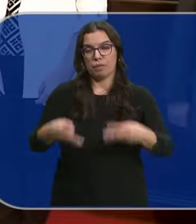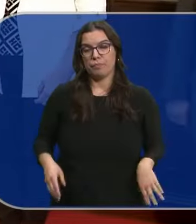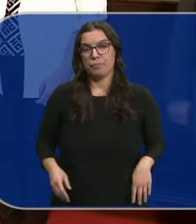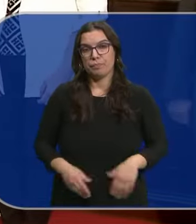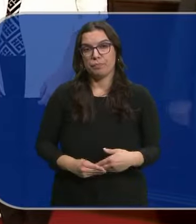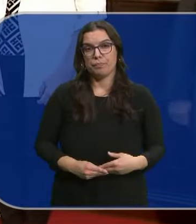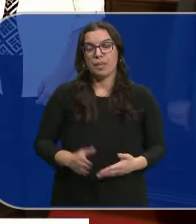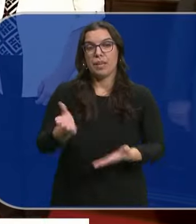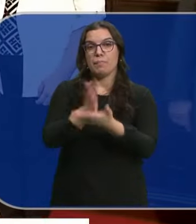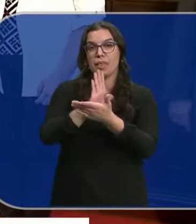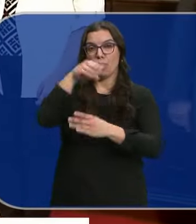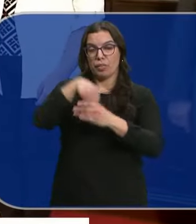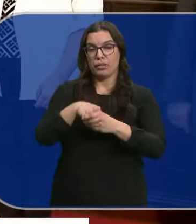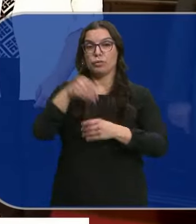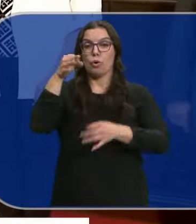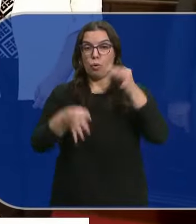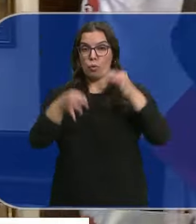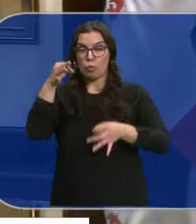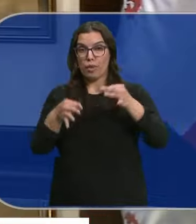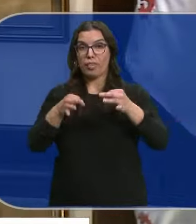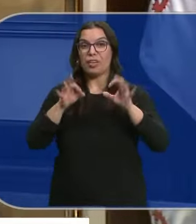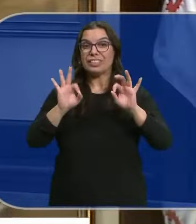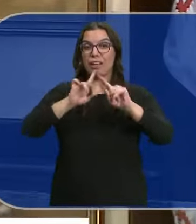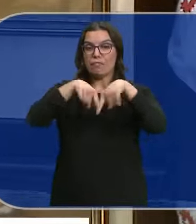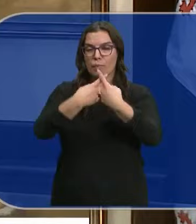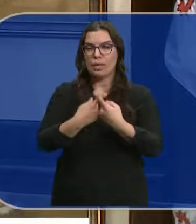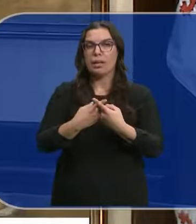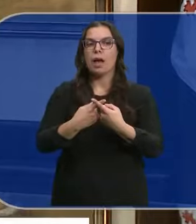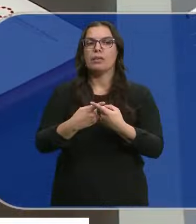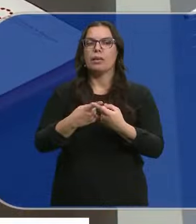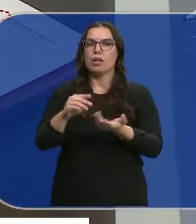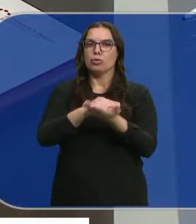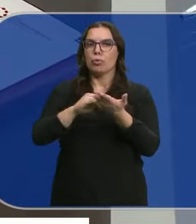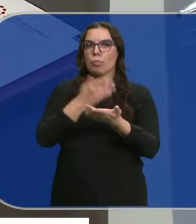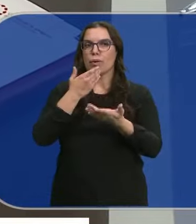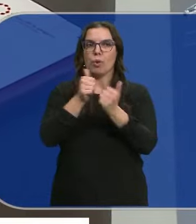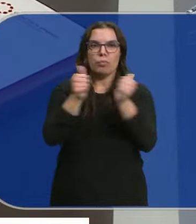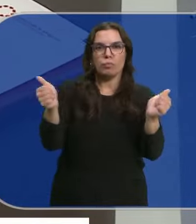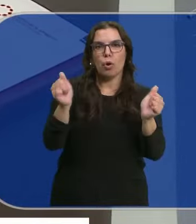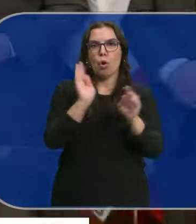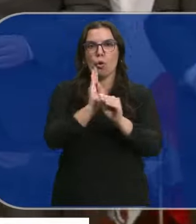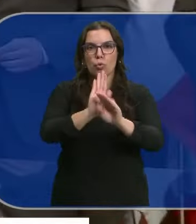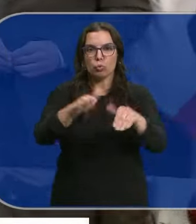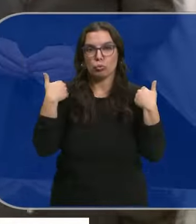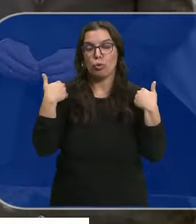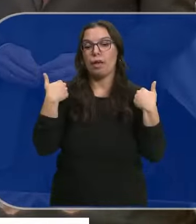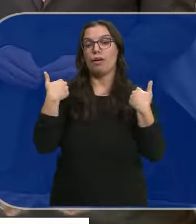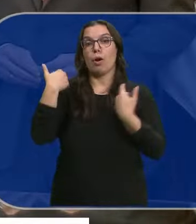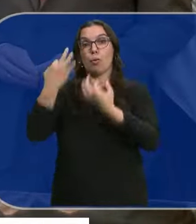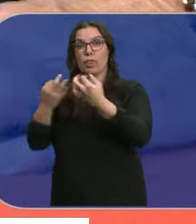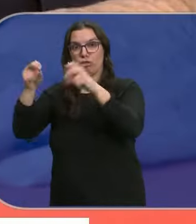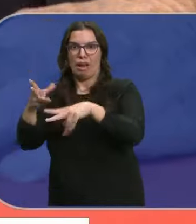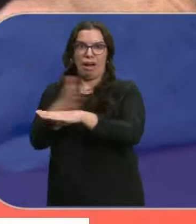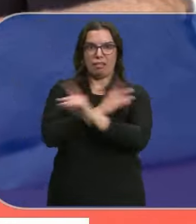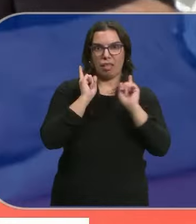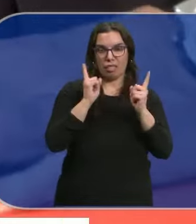La mediación Intrajudicial Familiar Sirve para resolver Conflictos legales Del ámbito familiar Como divorcios O custodias Sin la necesidad De acudir a la